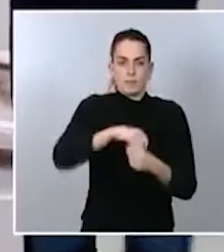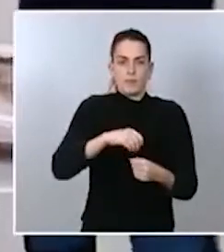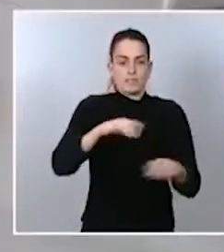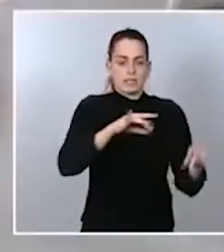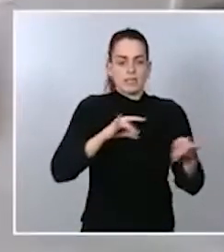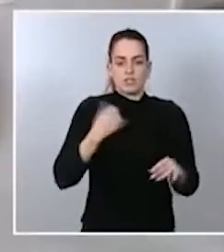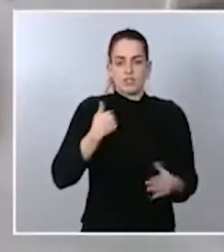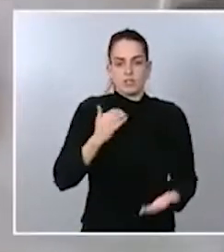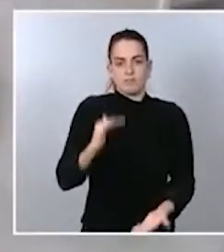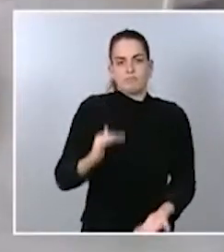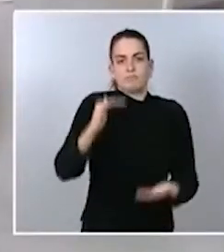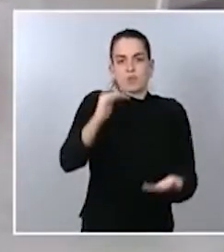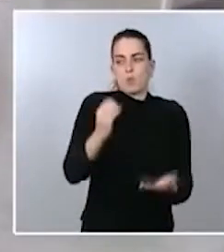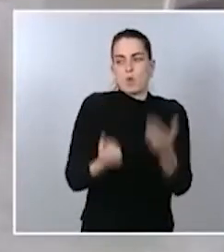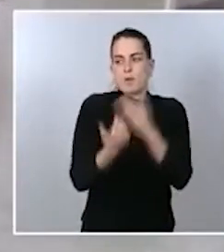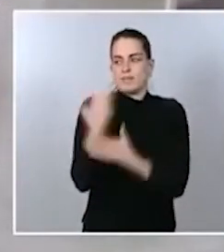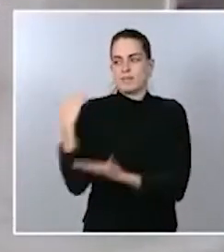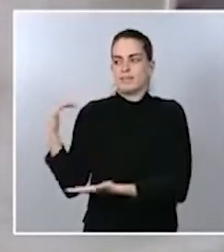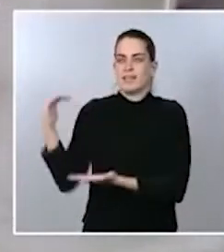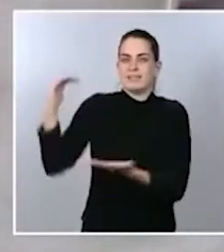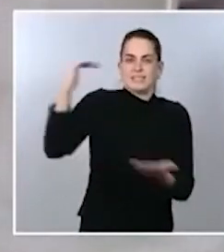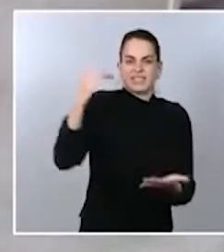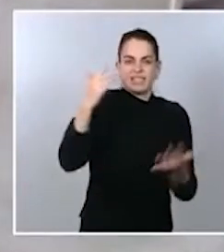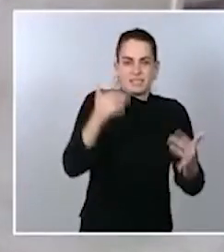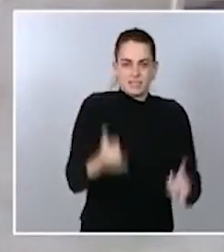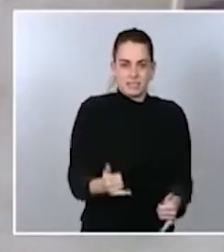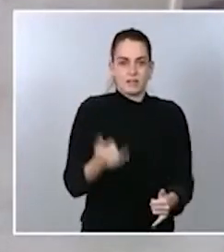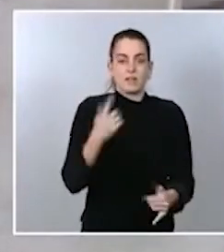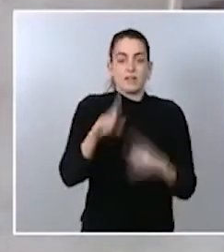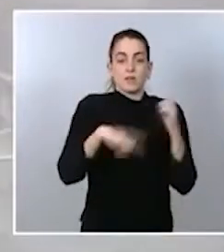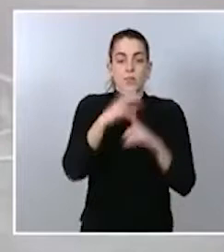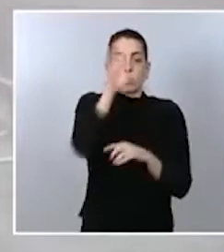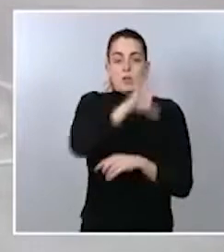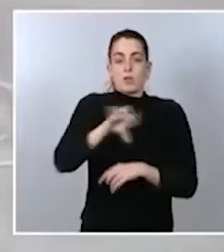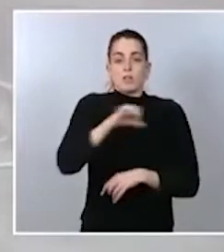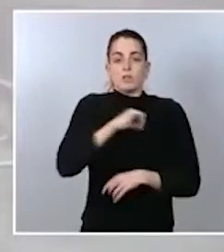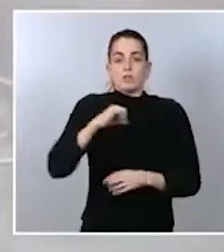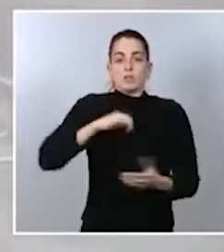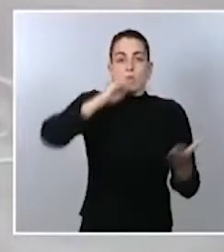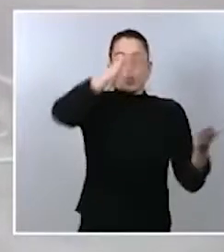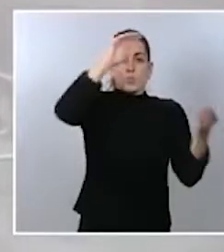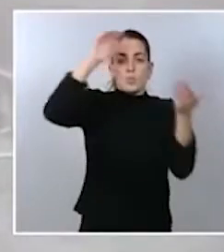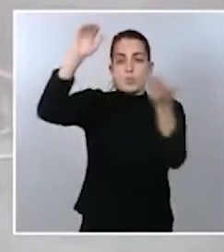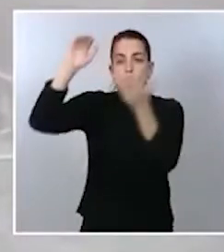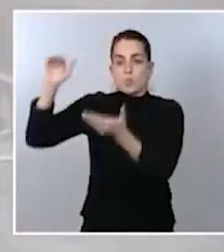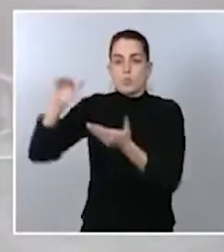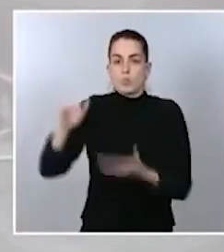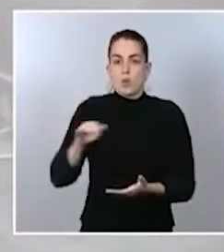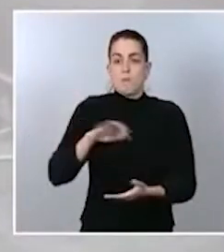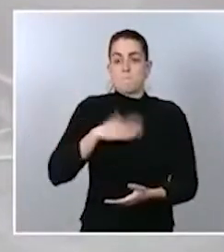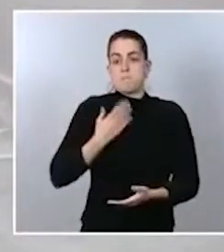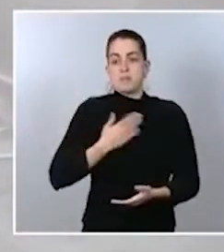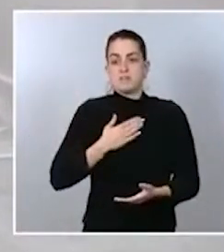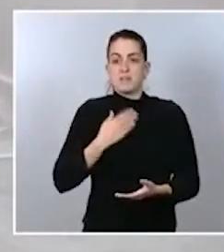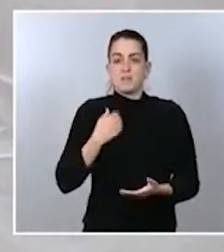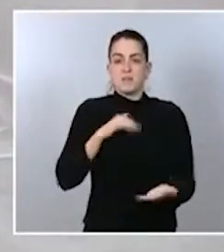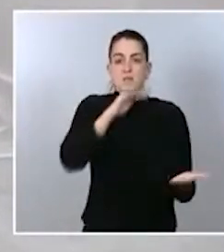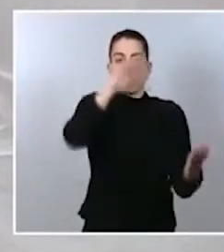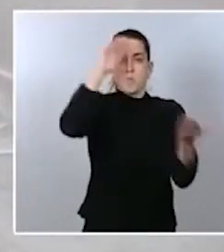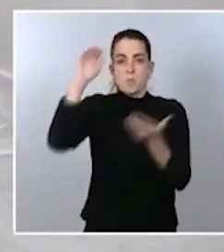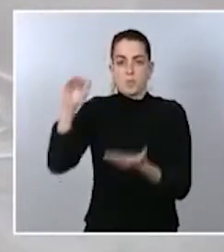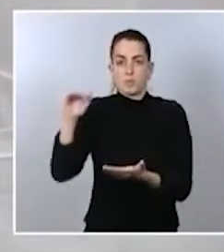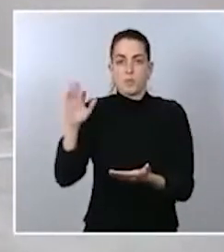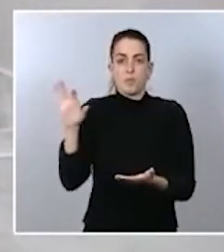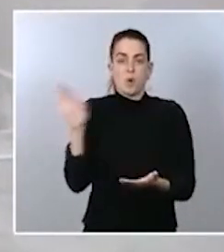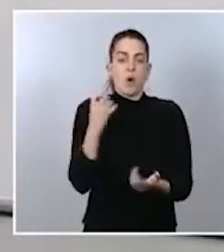han llegado hasta mañana y van a ser distribuidas para que las comunidades autónomas la reciban durante el día de mañana, a miércoles y algunas de ellas